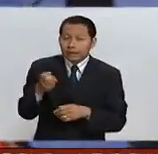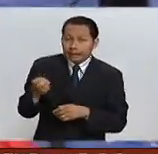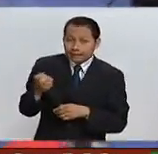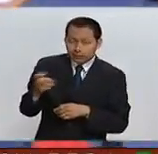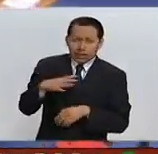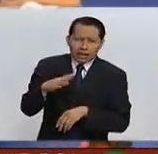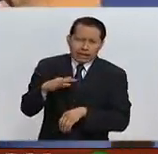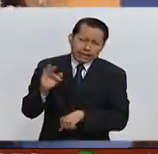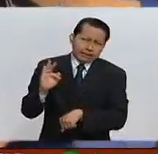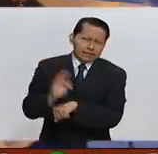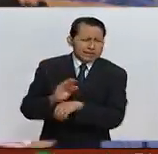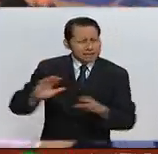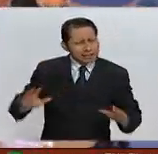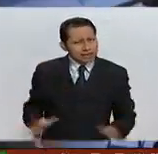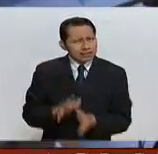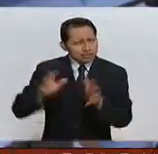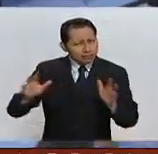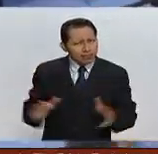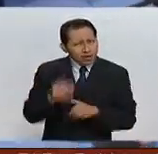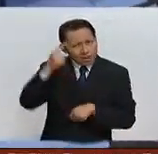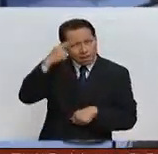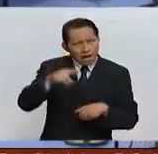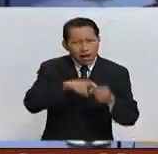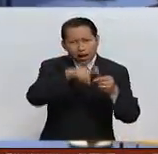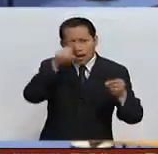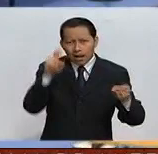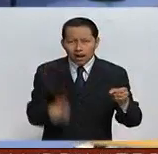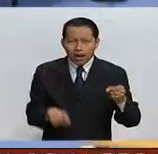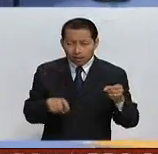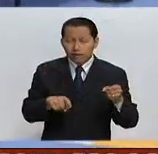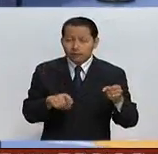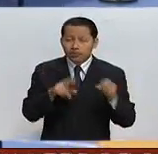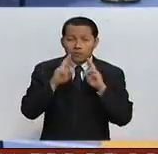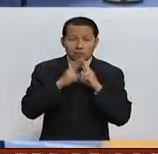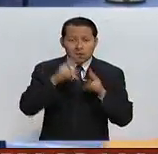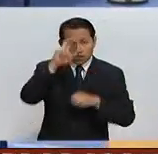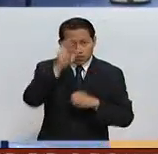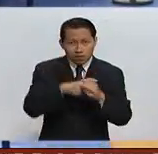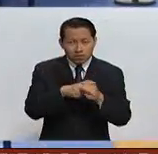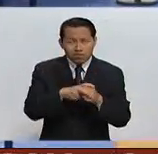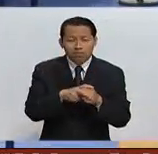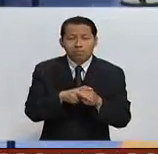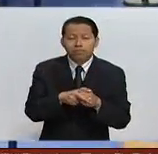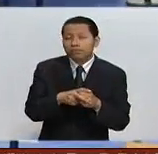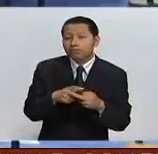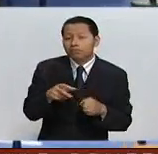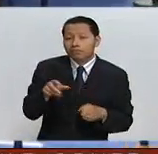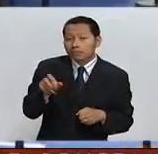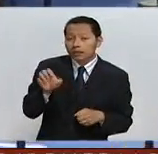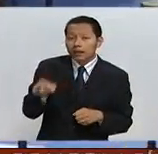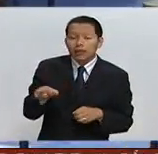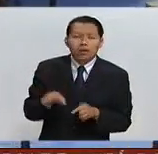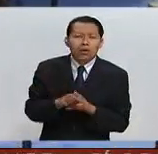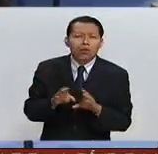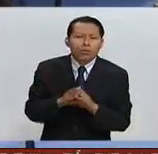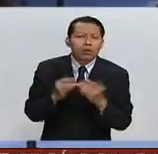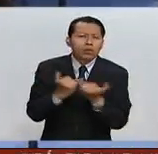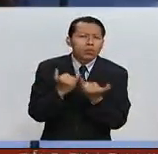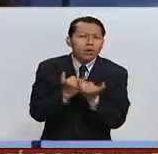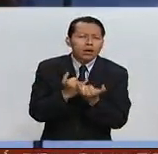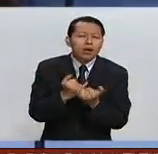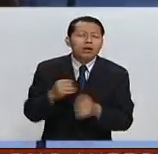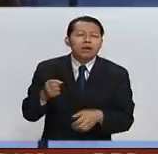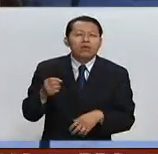defensores y de los insultores de la salida del Reino Unido de la Unión Europea. Él, bueno, de una manera muy